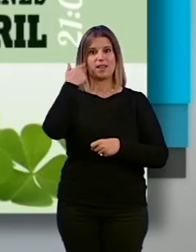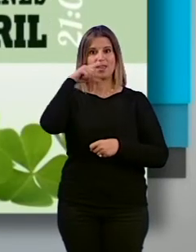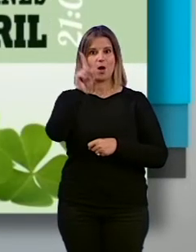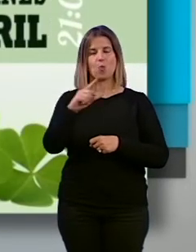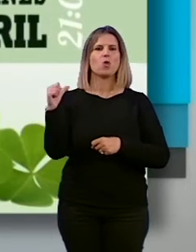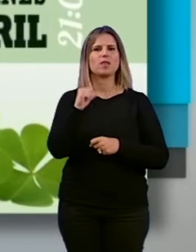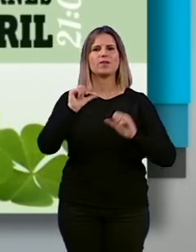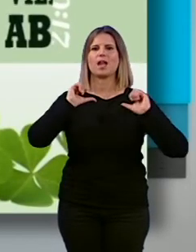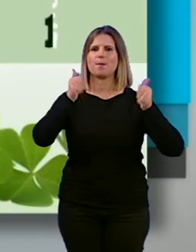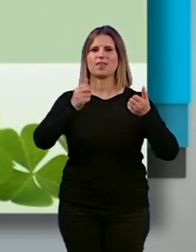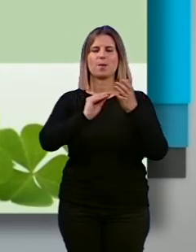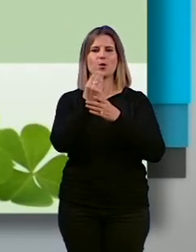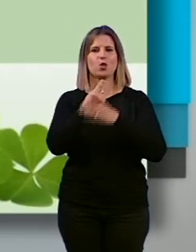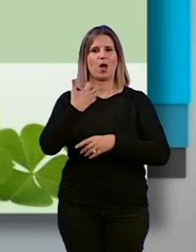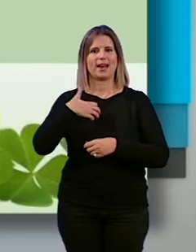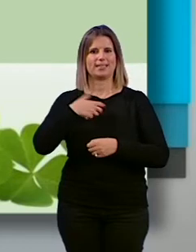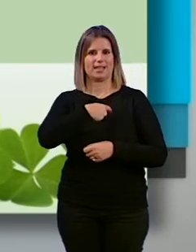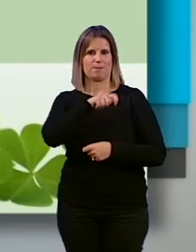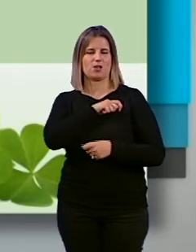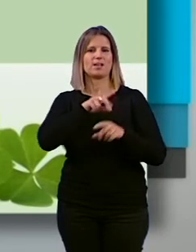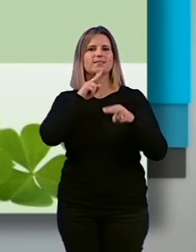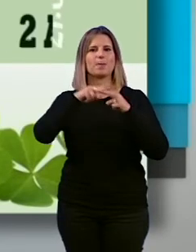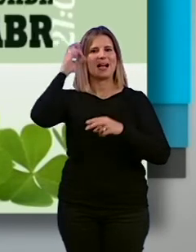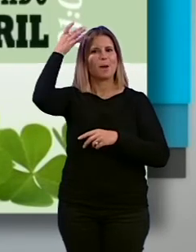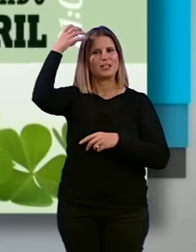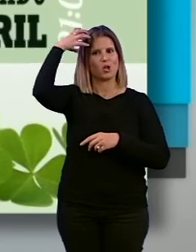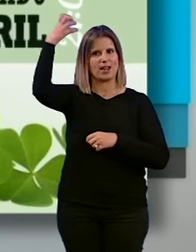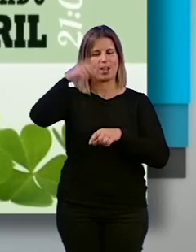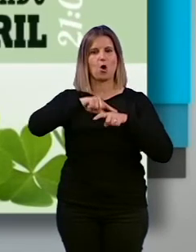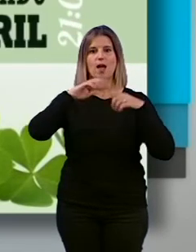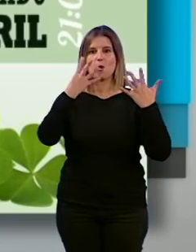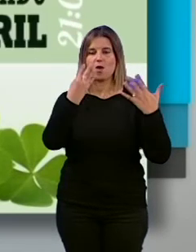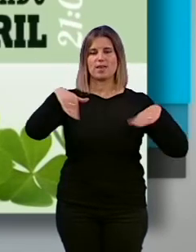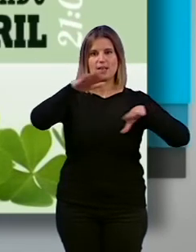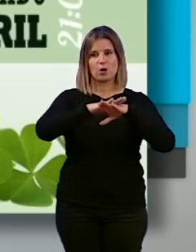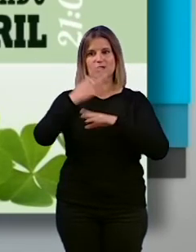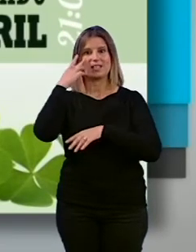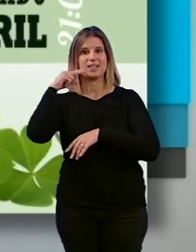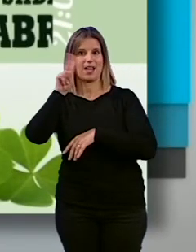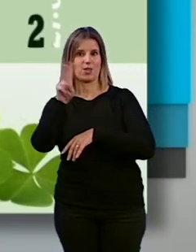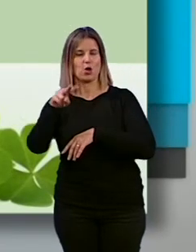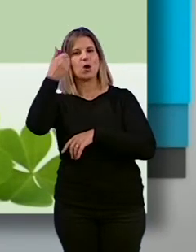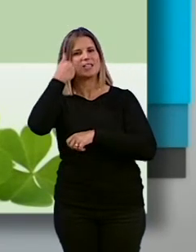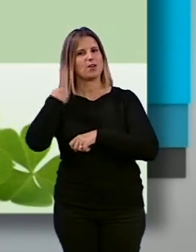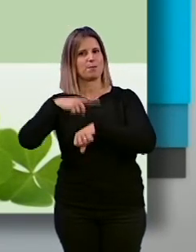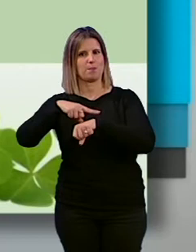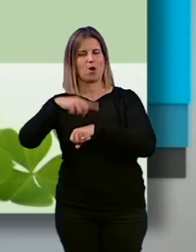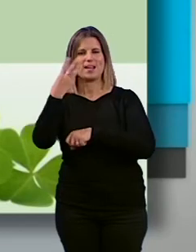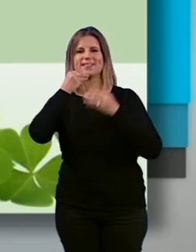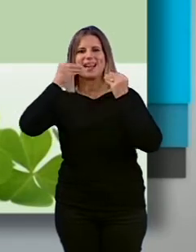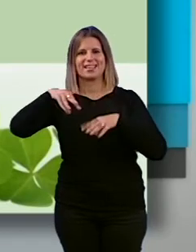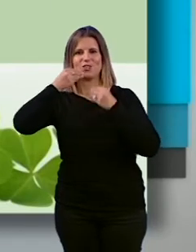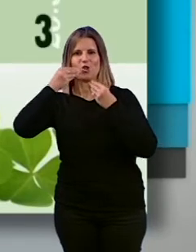abril llegará la producción argentino-española El Capricho del Rey a las 9 de la noche el sábado día 2 a la misma hora Directoras a Escena con tres historias